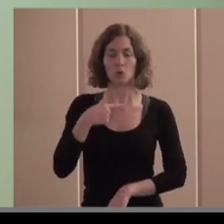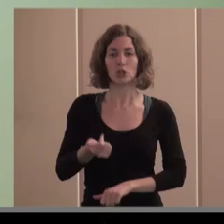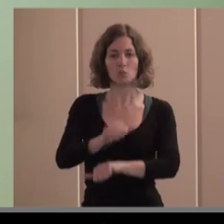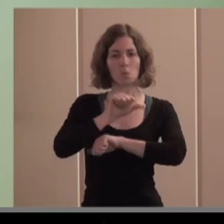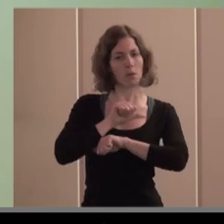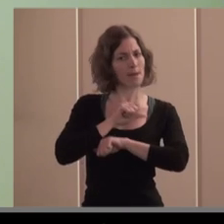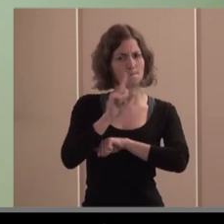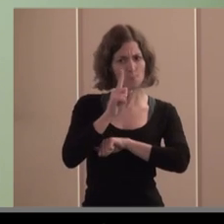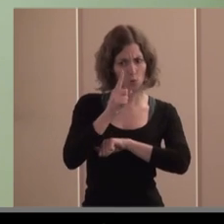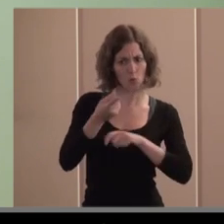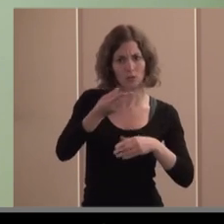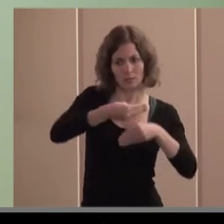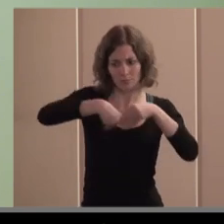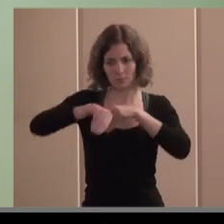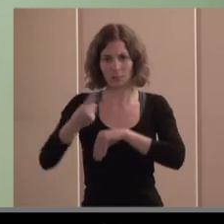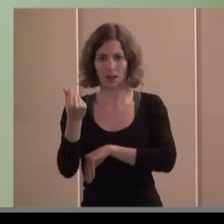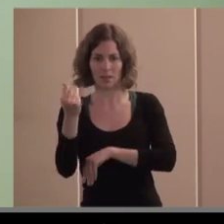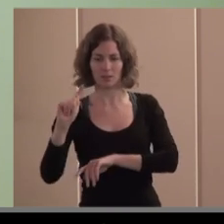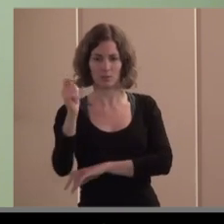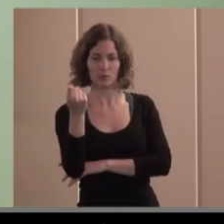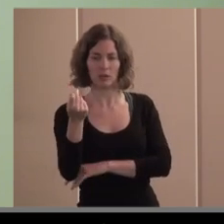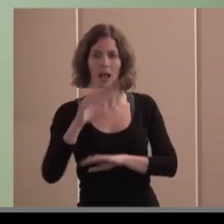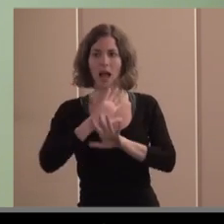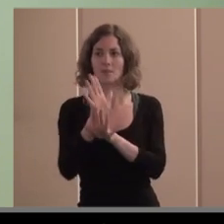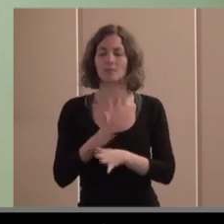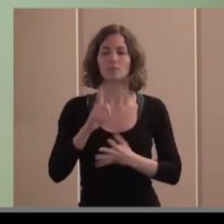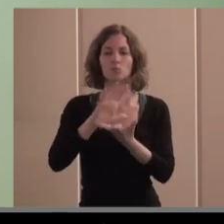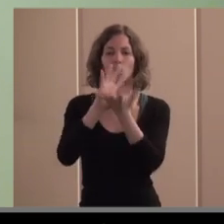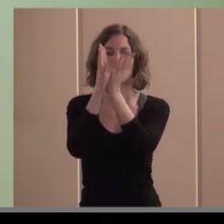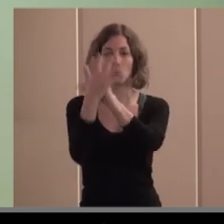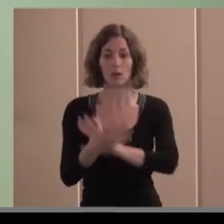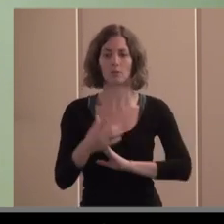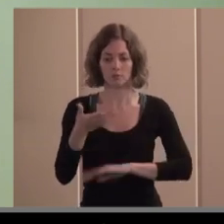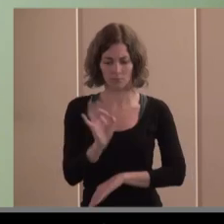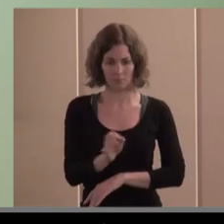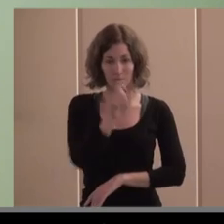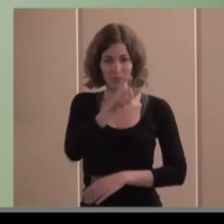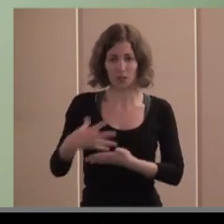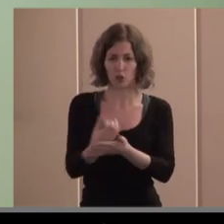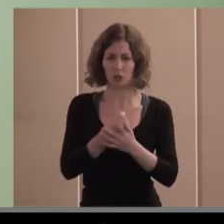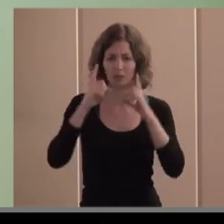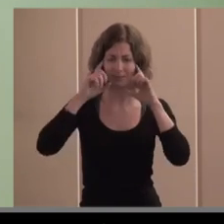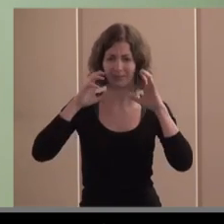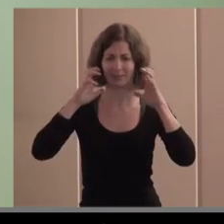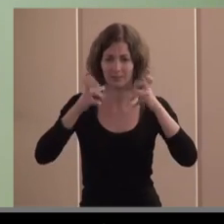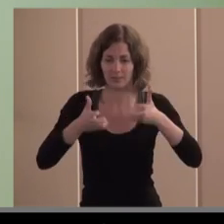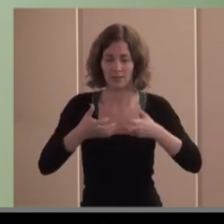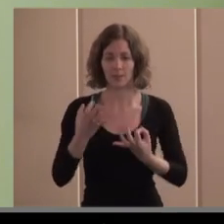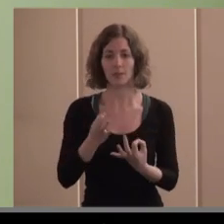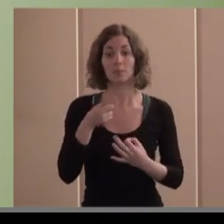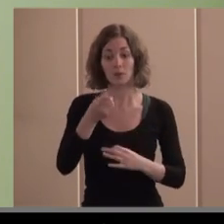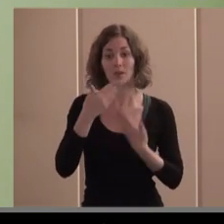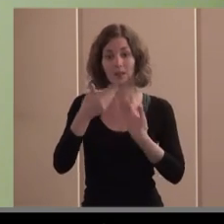renegocian es una reconversión que efectivamente es un esfuerzo para todos pero se está evitando muchísimos